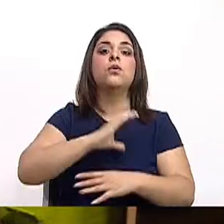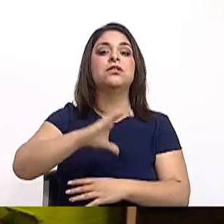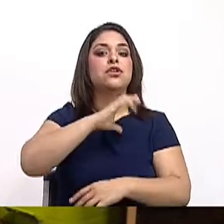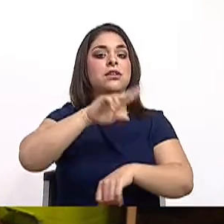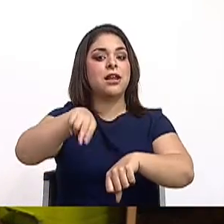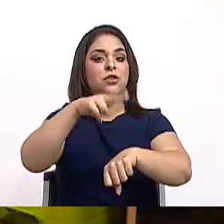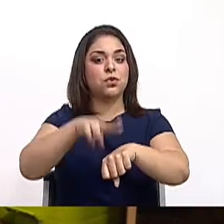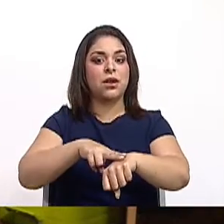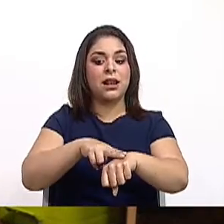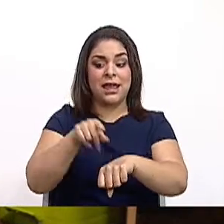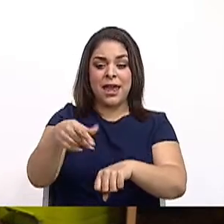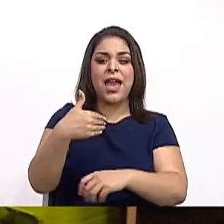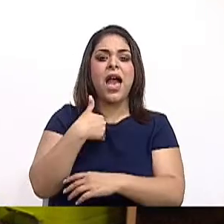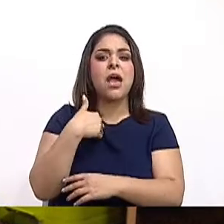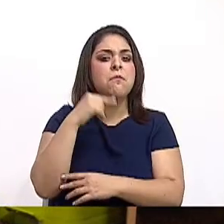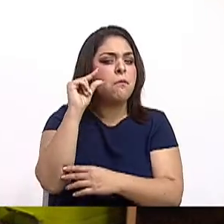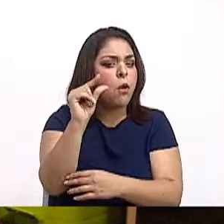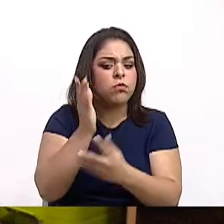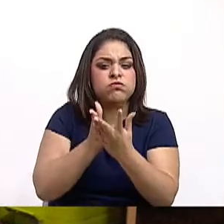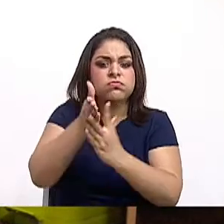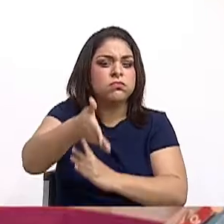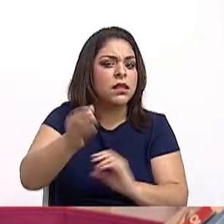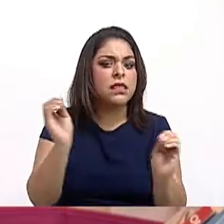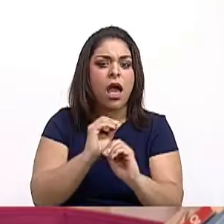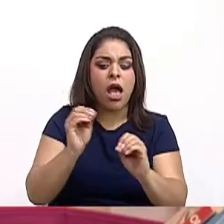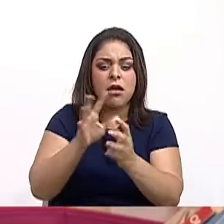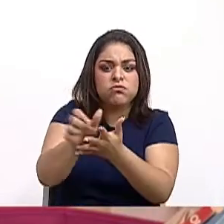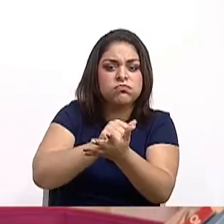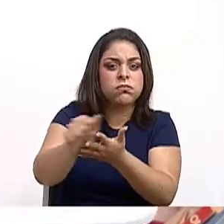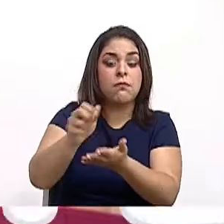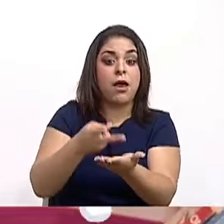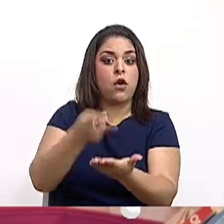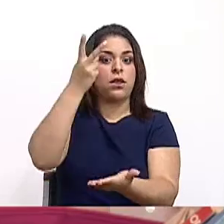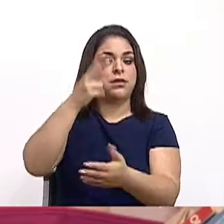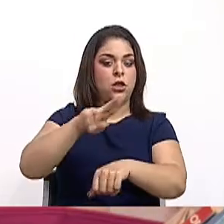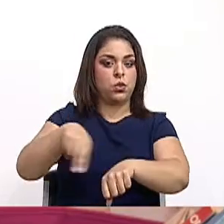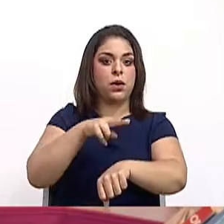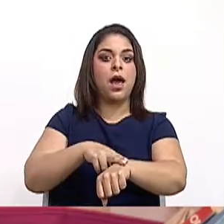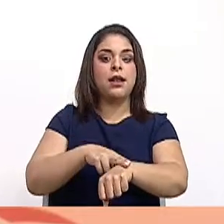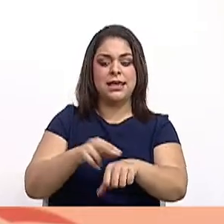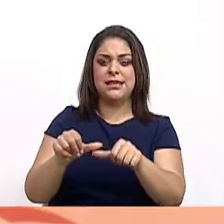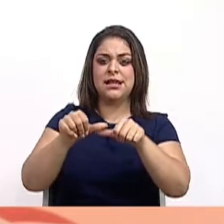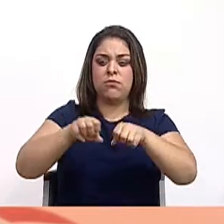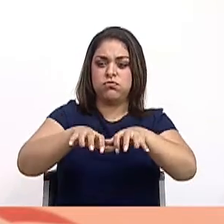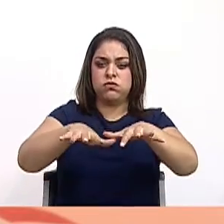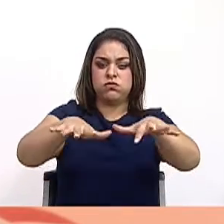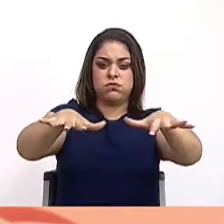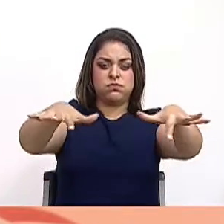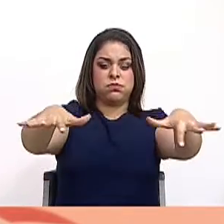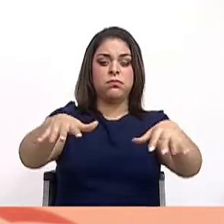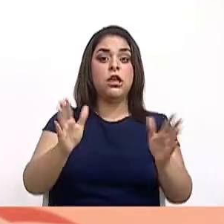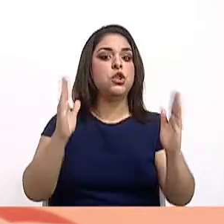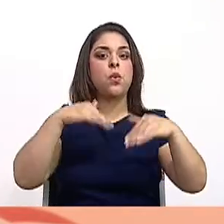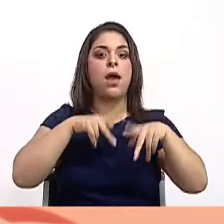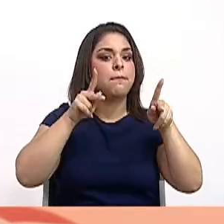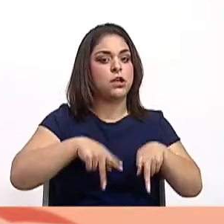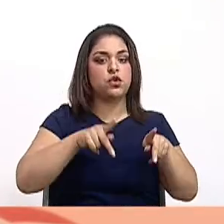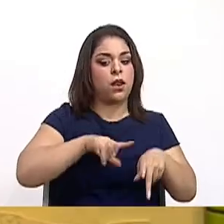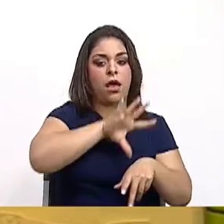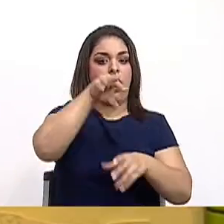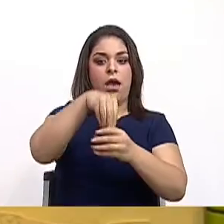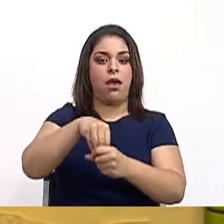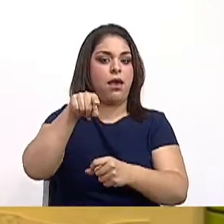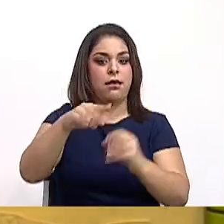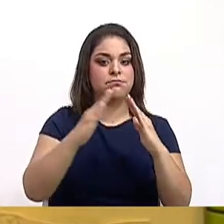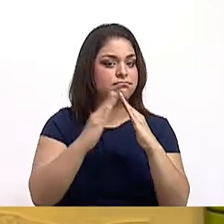Presentar escasa intervención sobre sus valores naturales y continuidad territorial. Y no tener personas habitando en su interior.